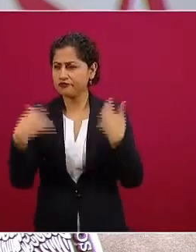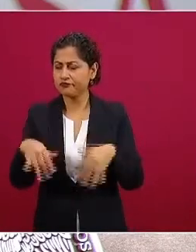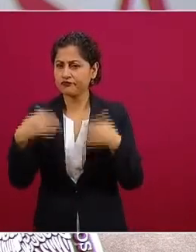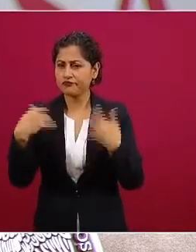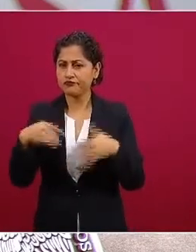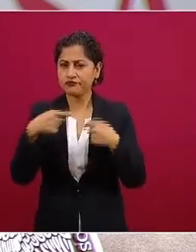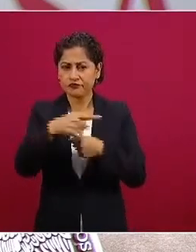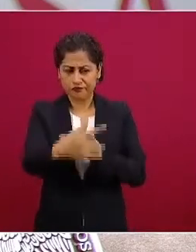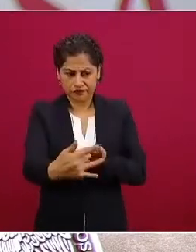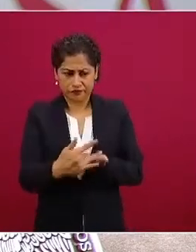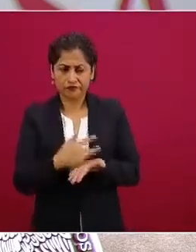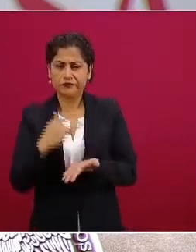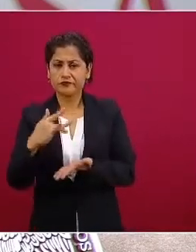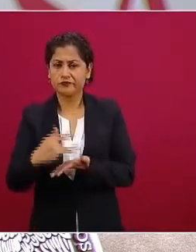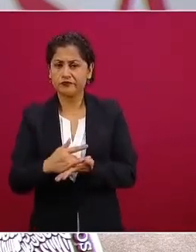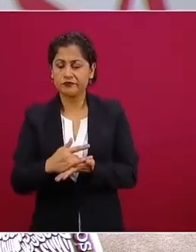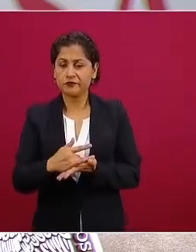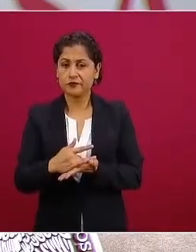apoyando